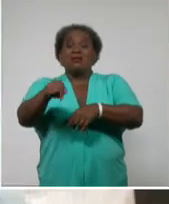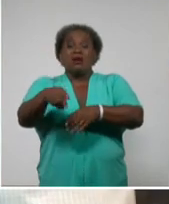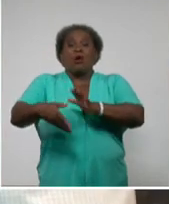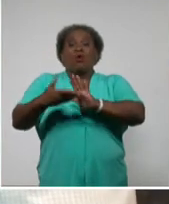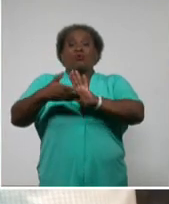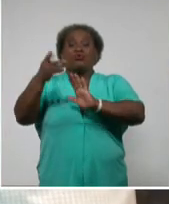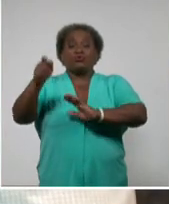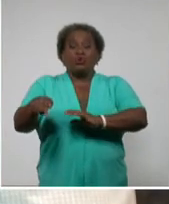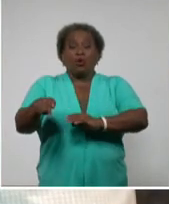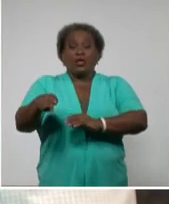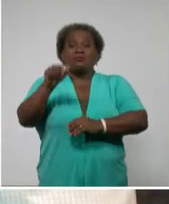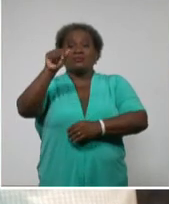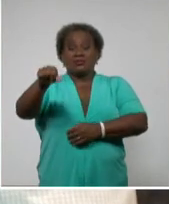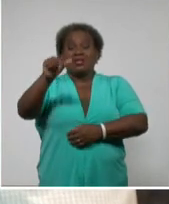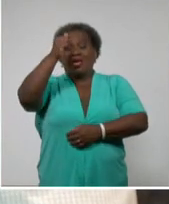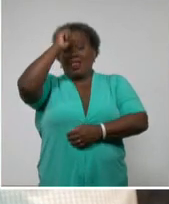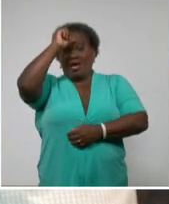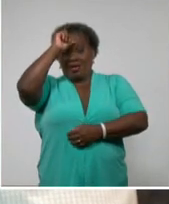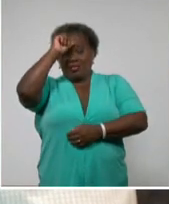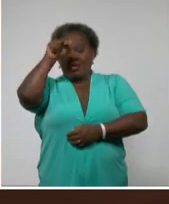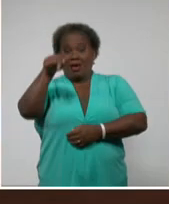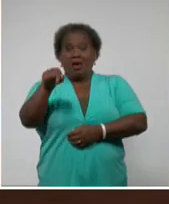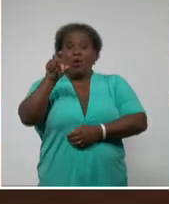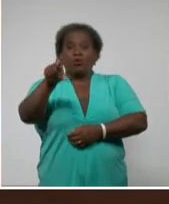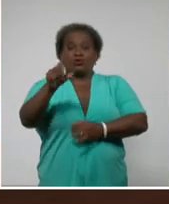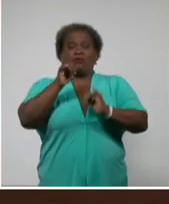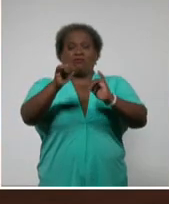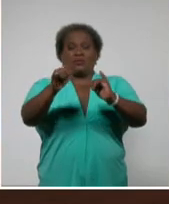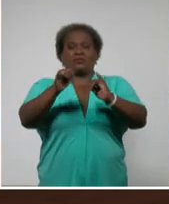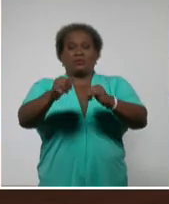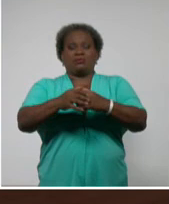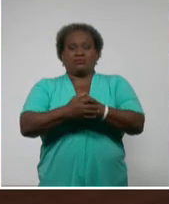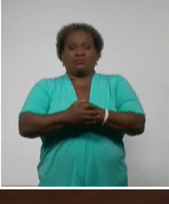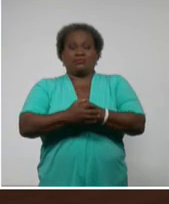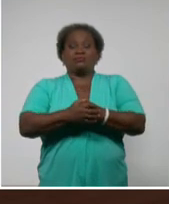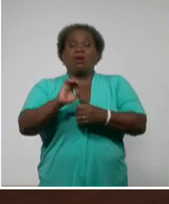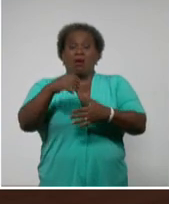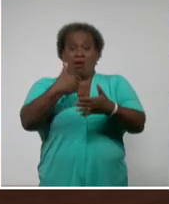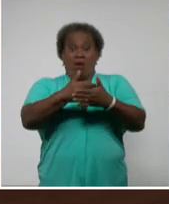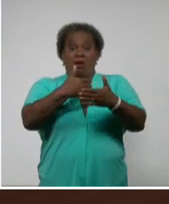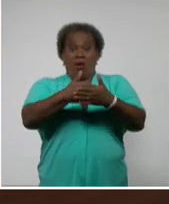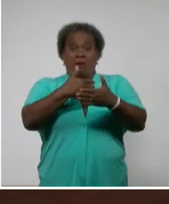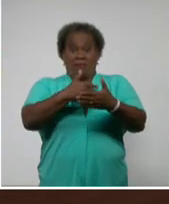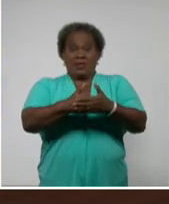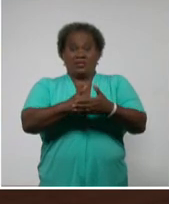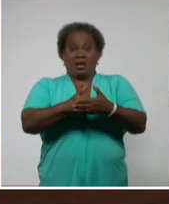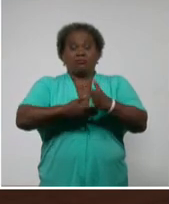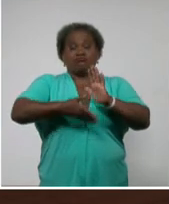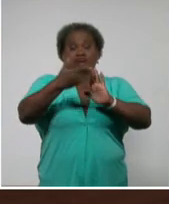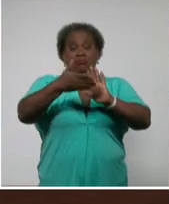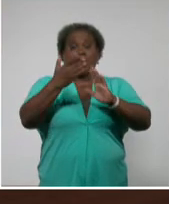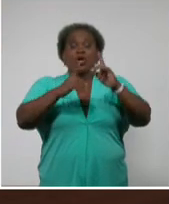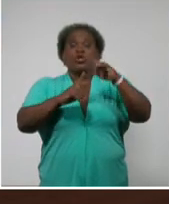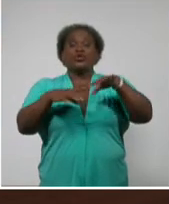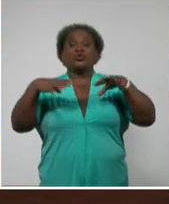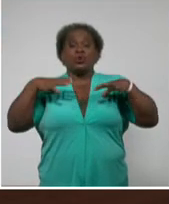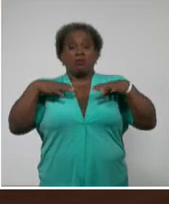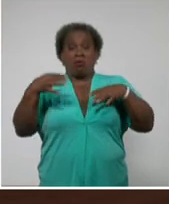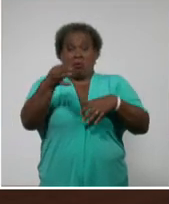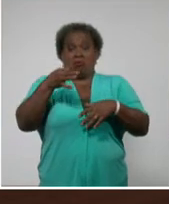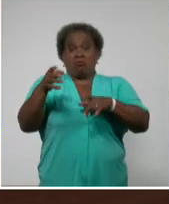positivos a la COVID-19 en el último parte. En el caso de la empresa conductora de turismo del municipio de Regla,